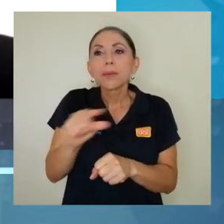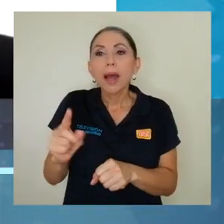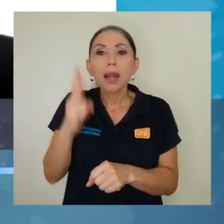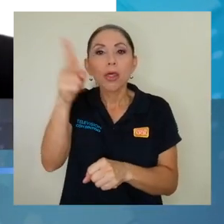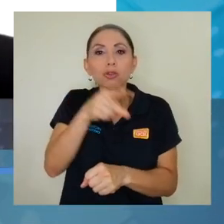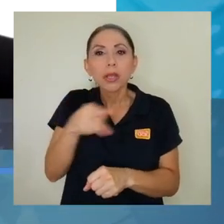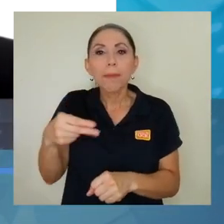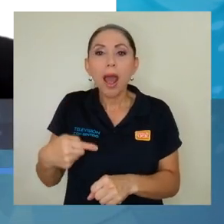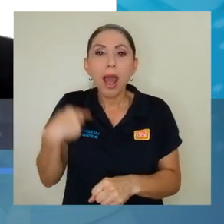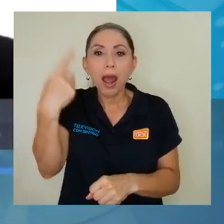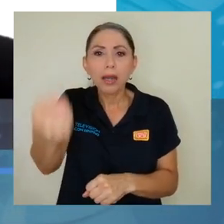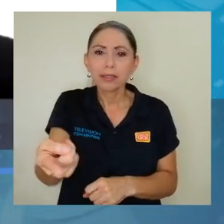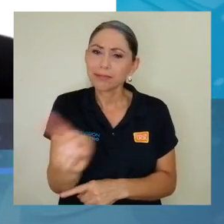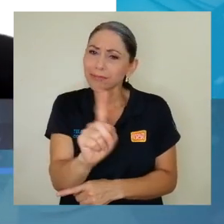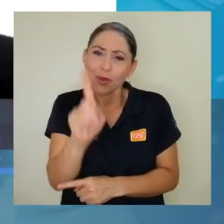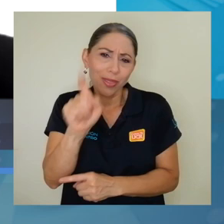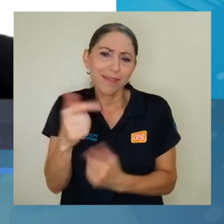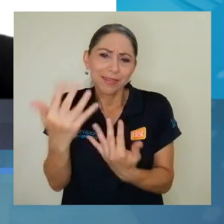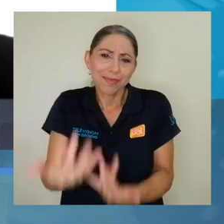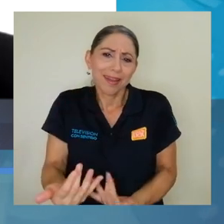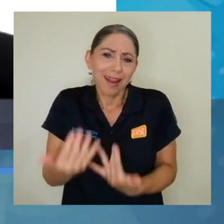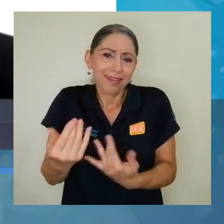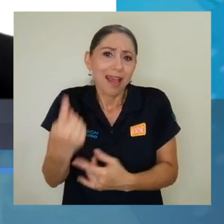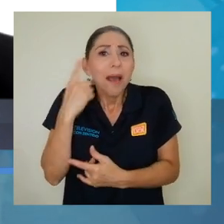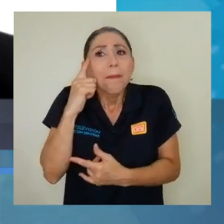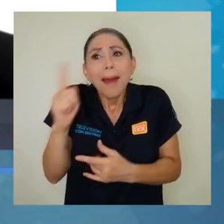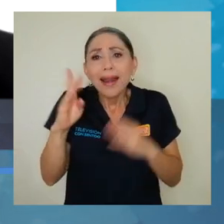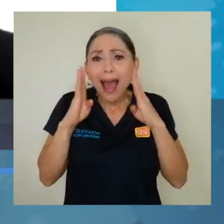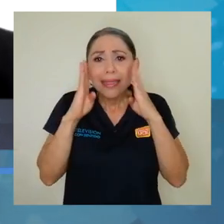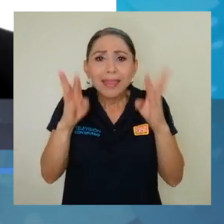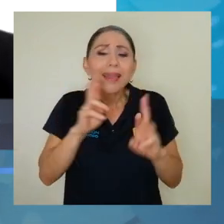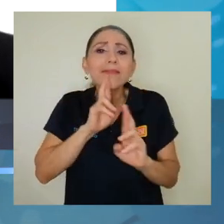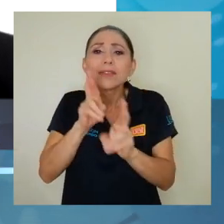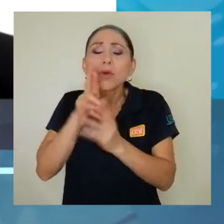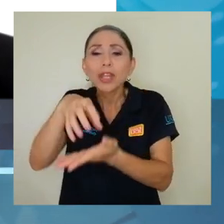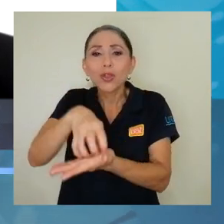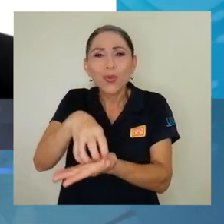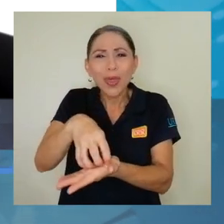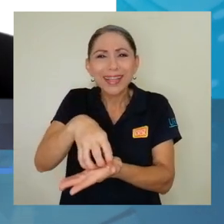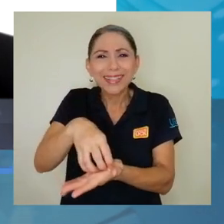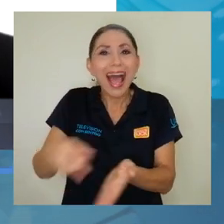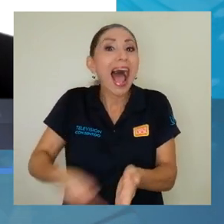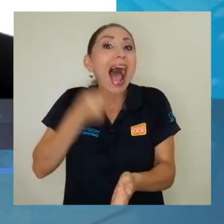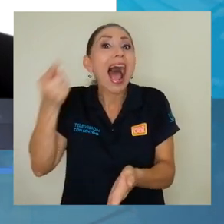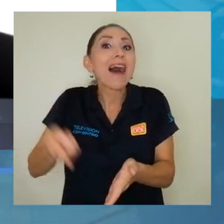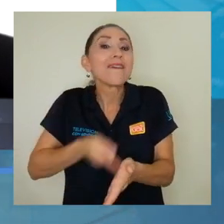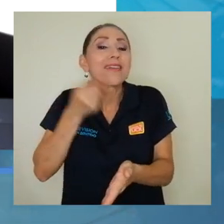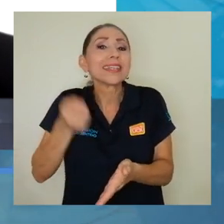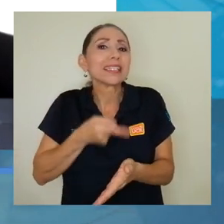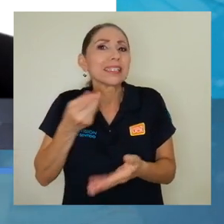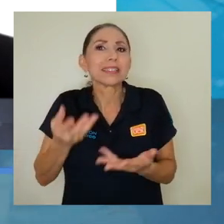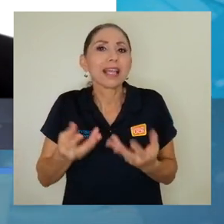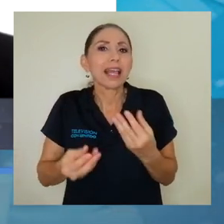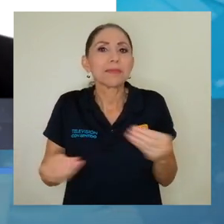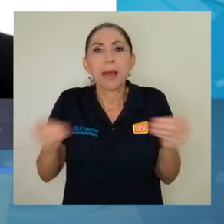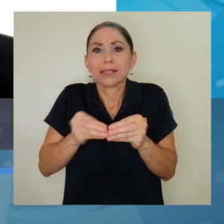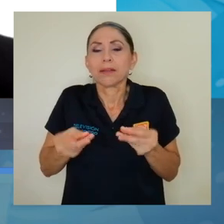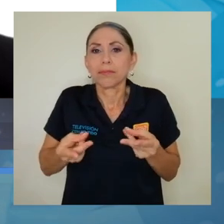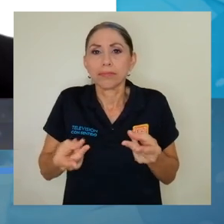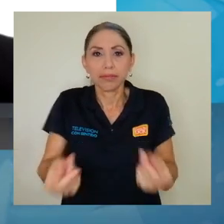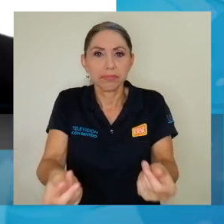para poder ir atendiendo dudas que a veces son minuciosas, ¿verdad? Otras son más detalladas, pero es más pronta esa